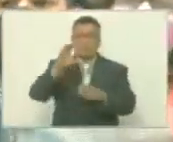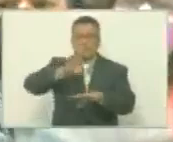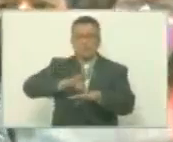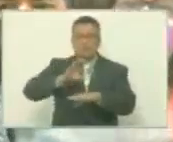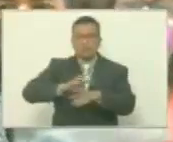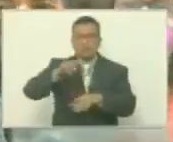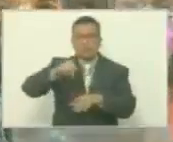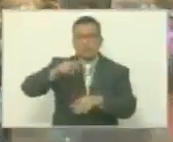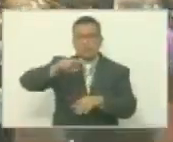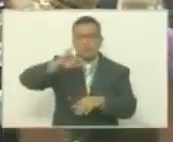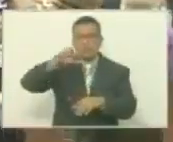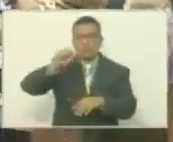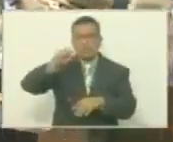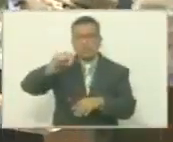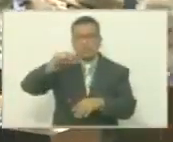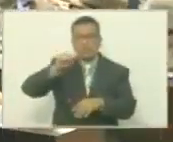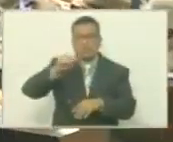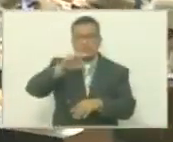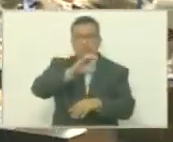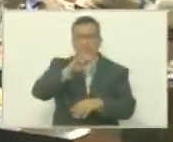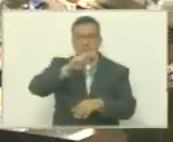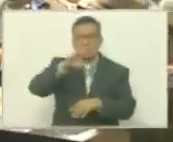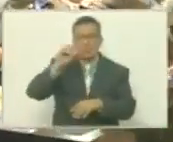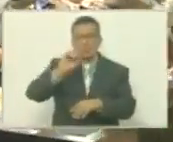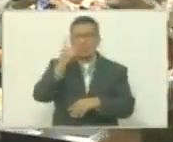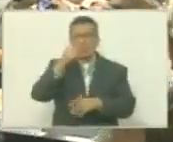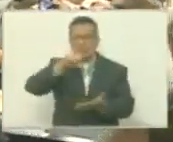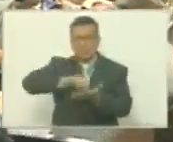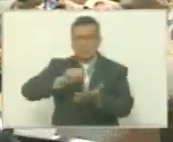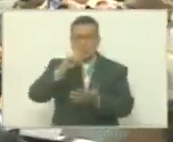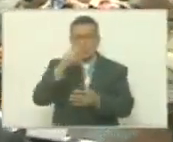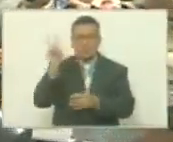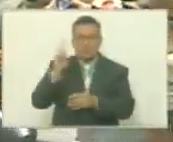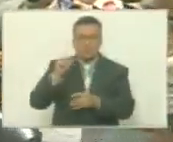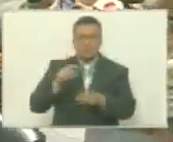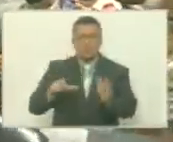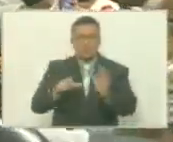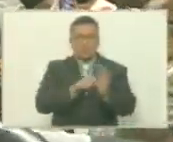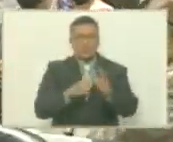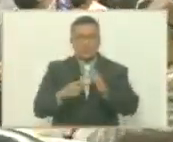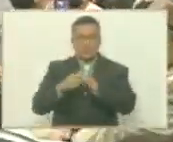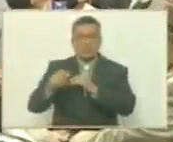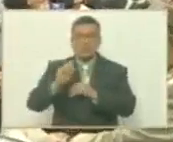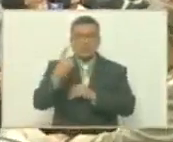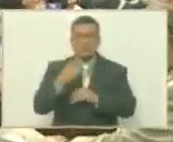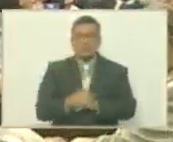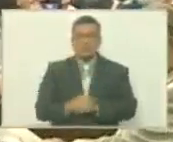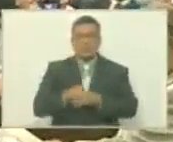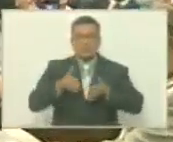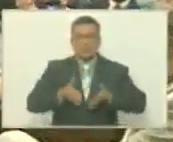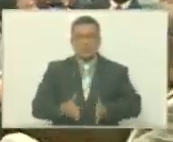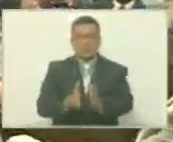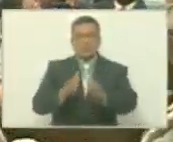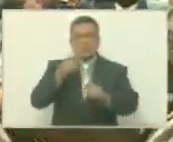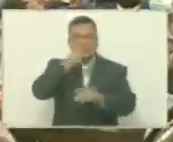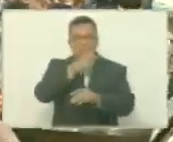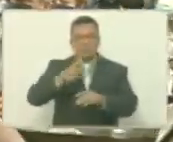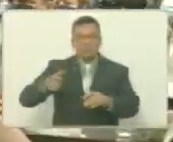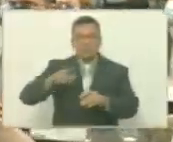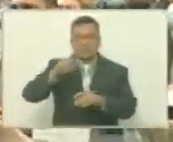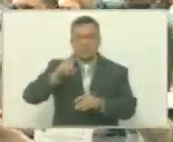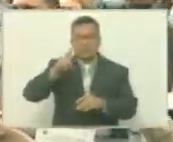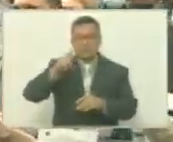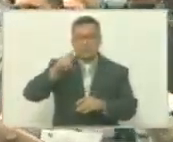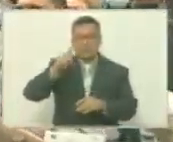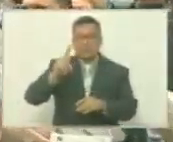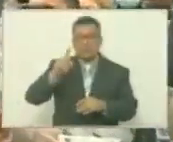Mariana Santa Ana de Coro. Primera capital de Venezuela, provincia originaria, cuna del pueblo caquetío